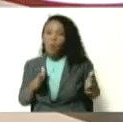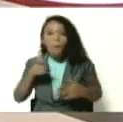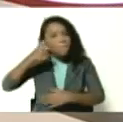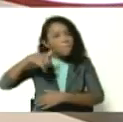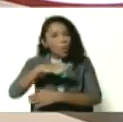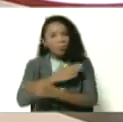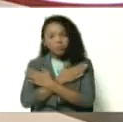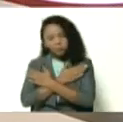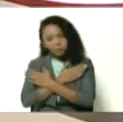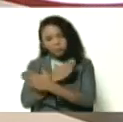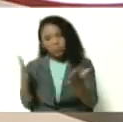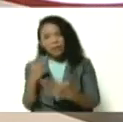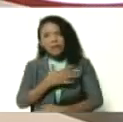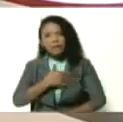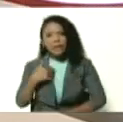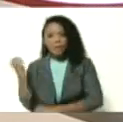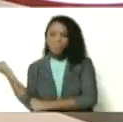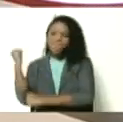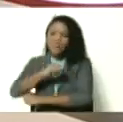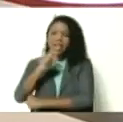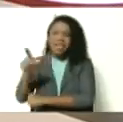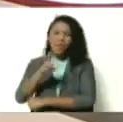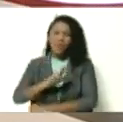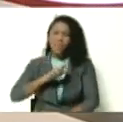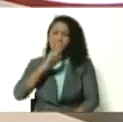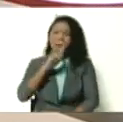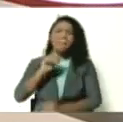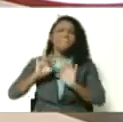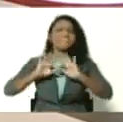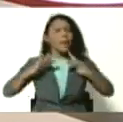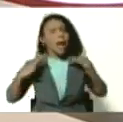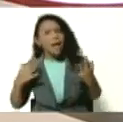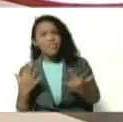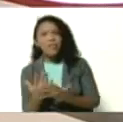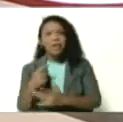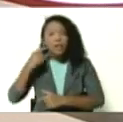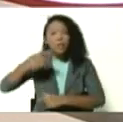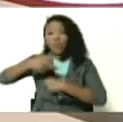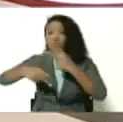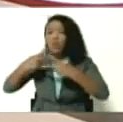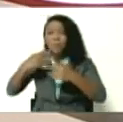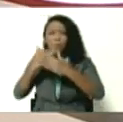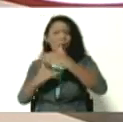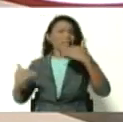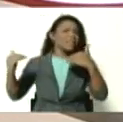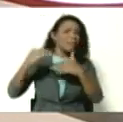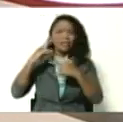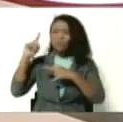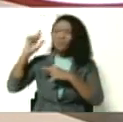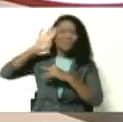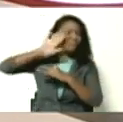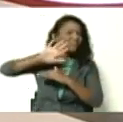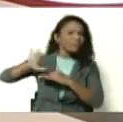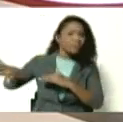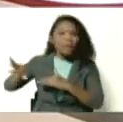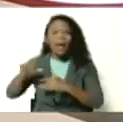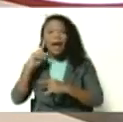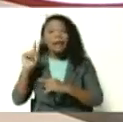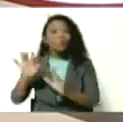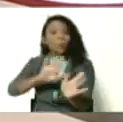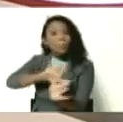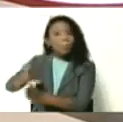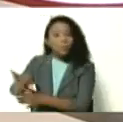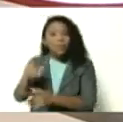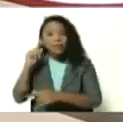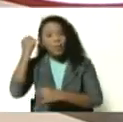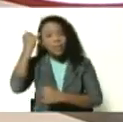solidaridad quiere vencer a esta terrible pandemia por encima de cualquier tinte político de cualquier ideología porque el virus ataca a todos independientemente de